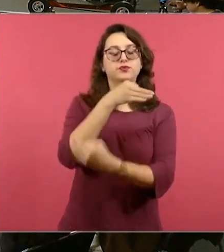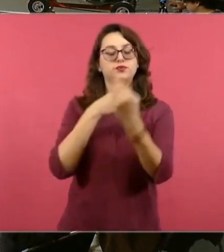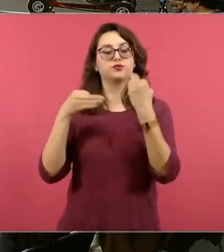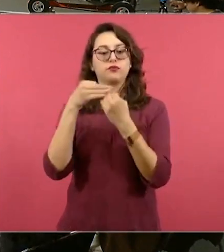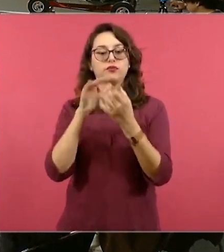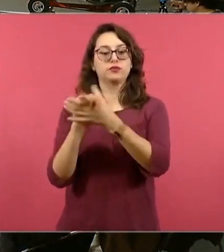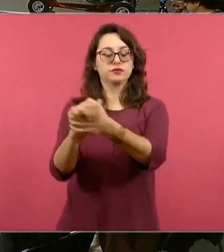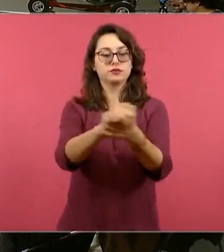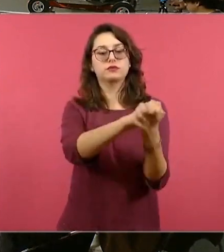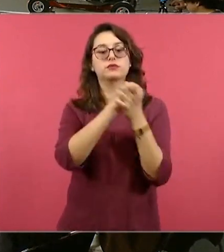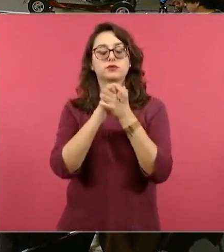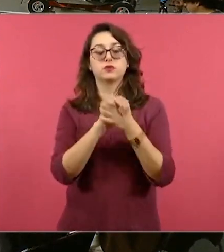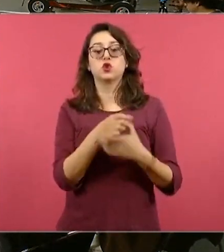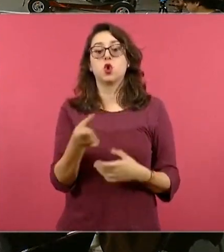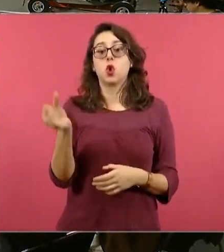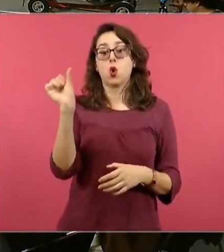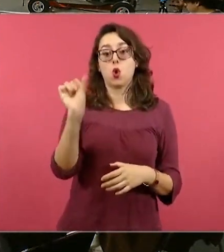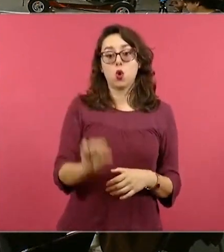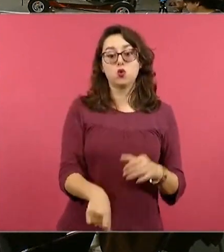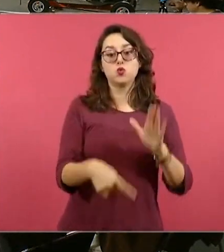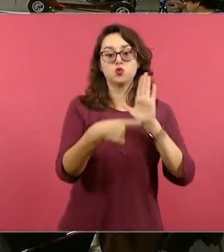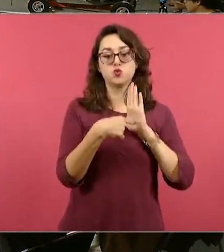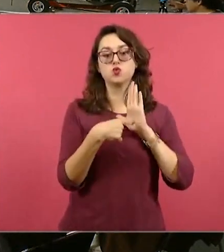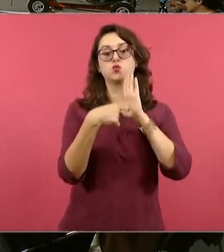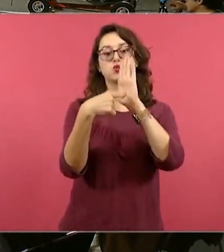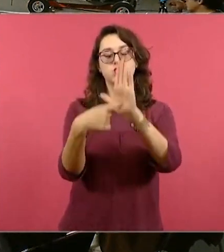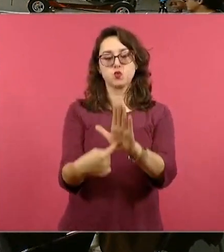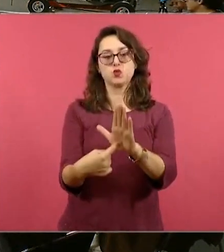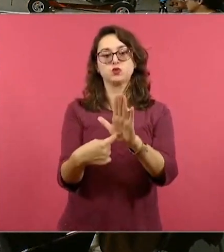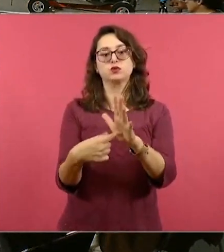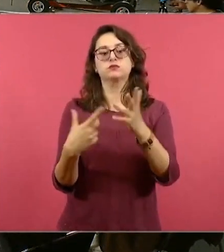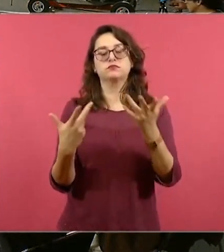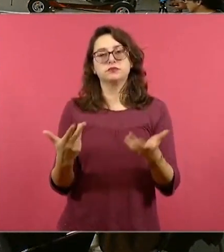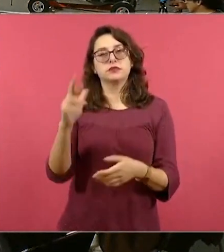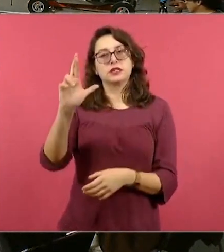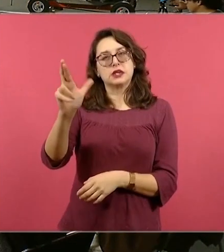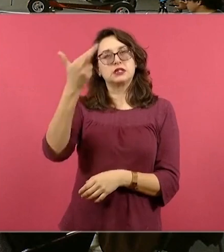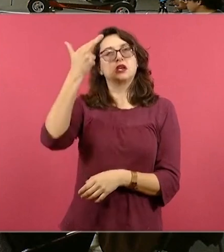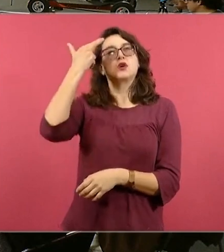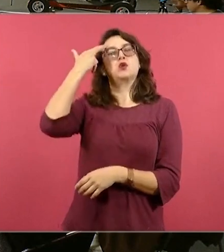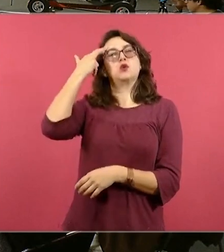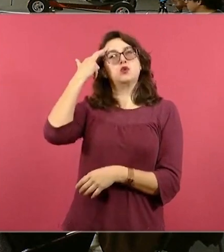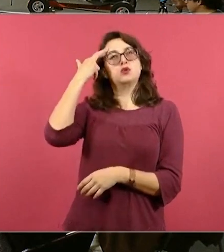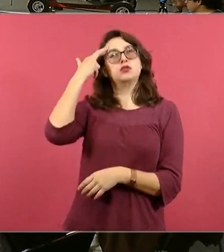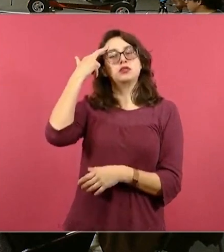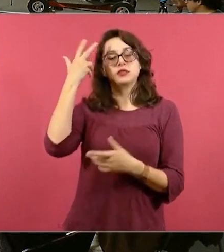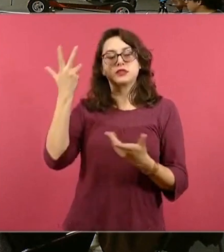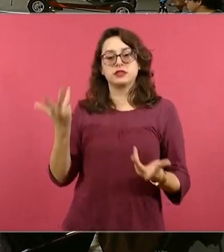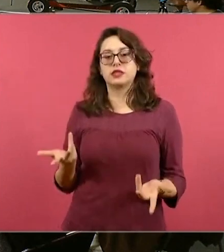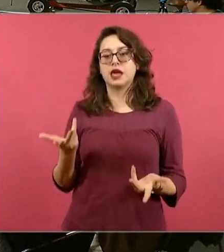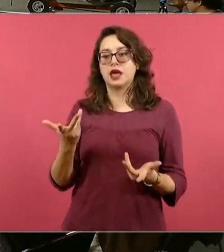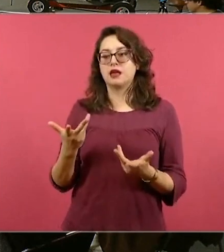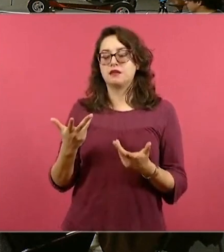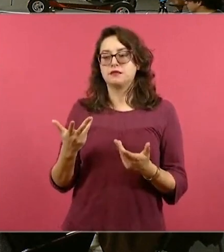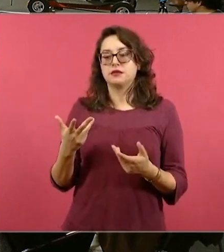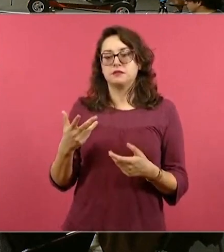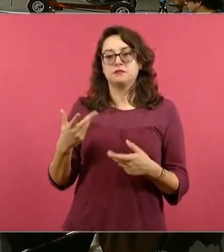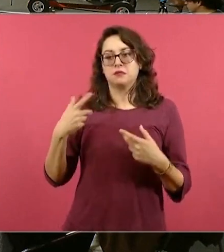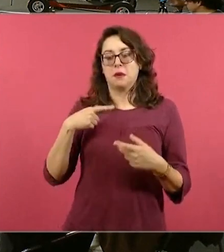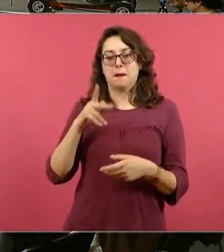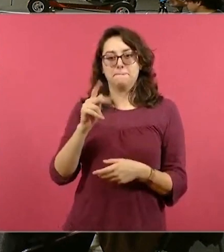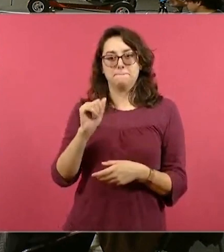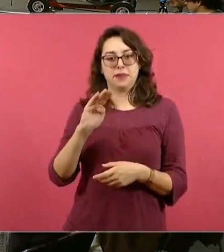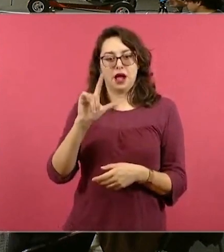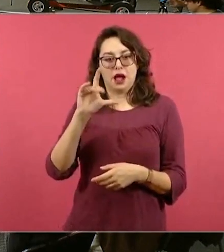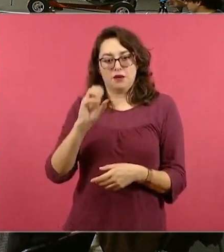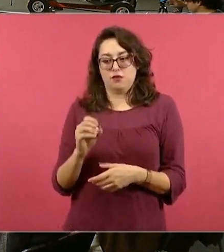esta presentación va dedicada y voy a retomar un poco a Pablo Freire, a los oprimidos del mundo y a quienes